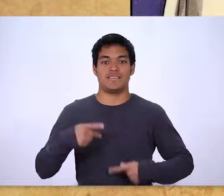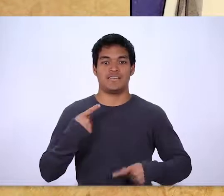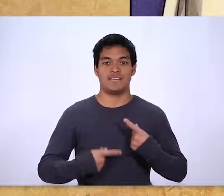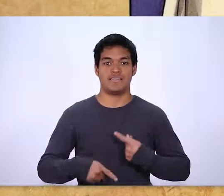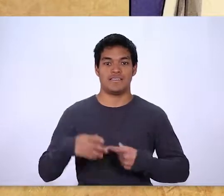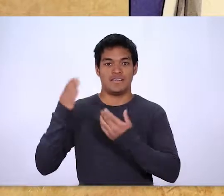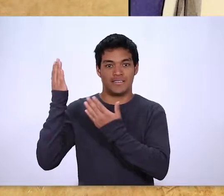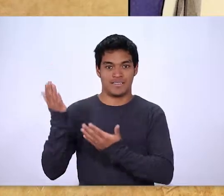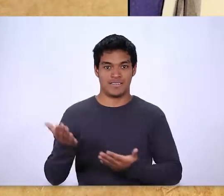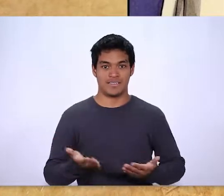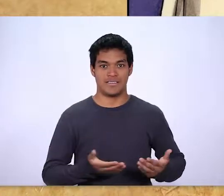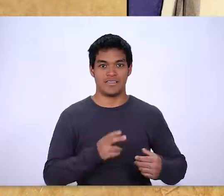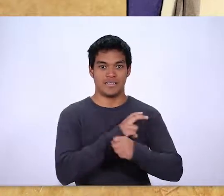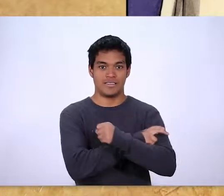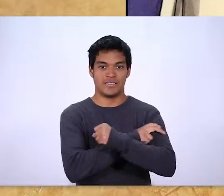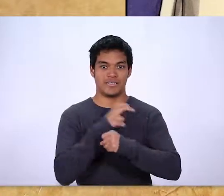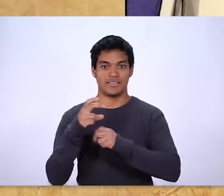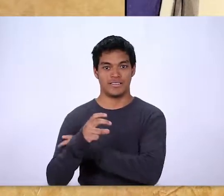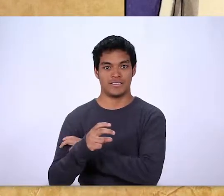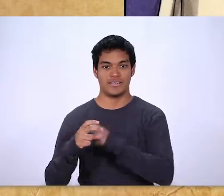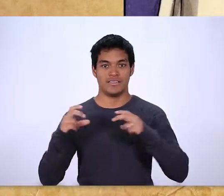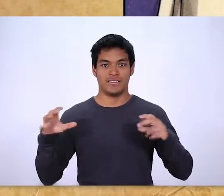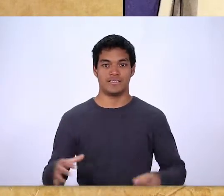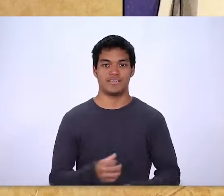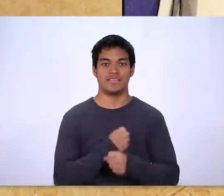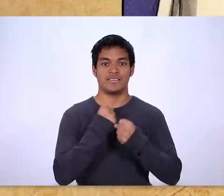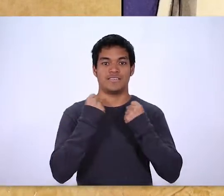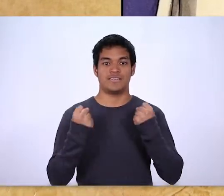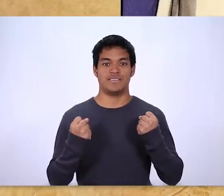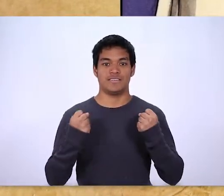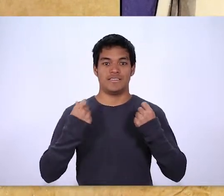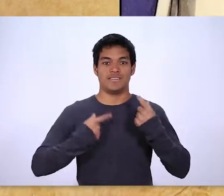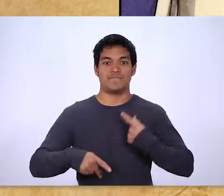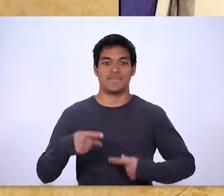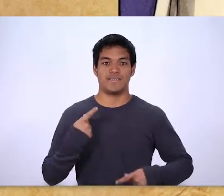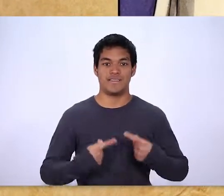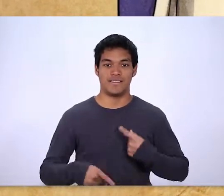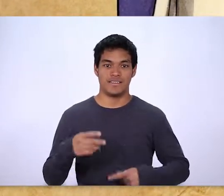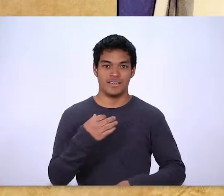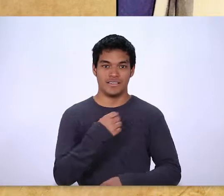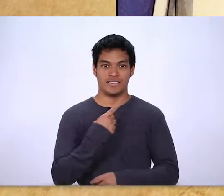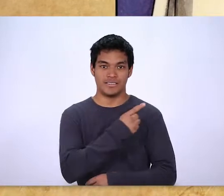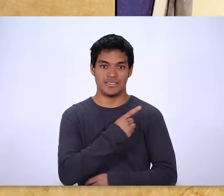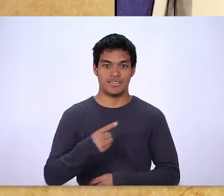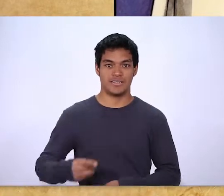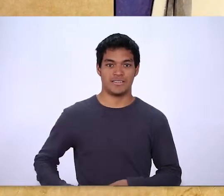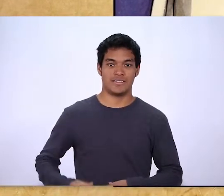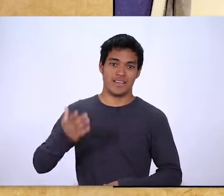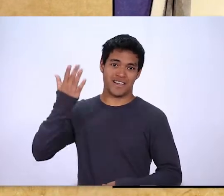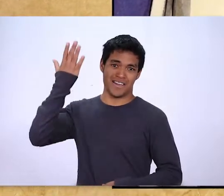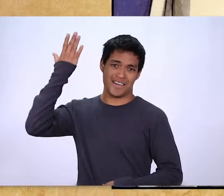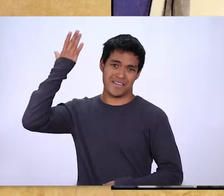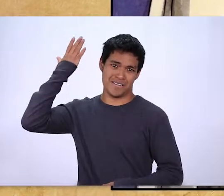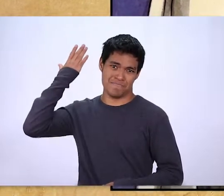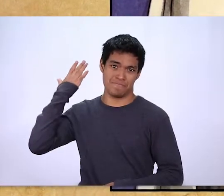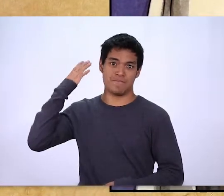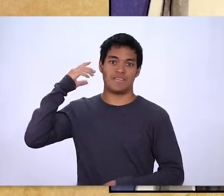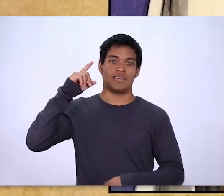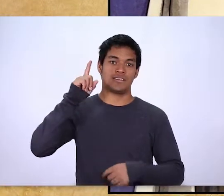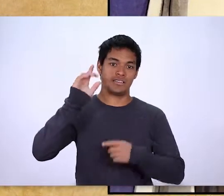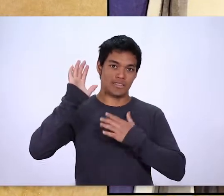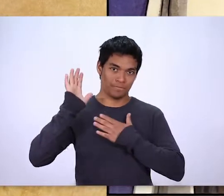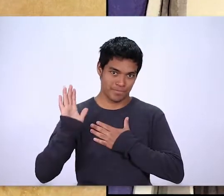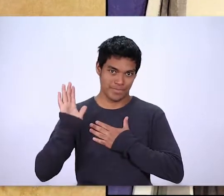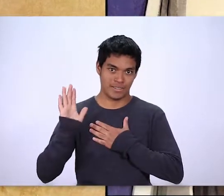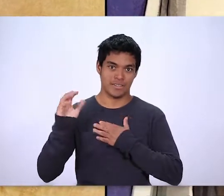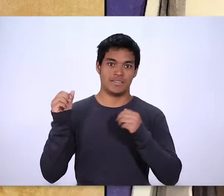ha enviado un poderoso Salvador, un descendiente de David su siervo. Esto es lo que había prometido